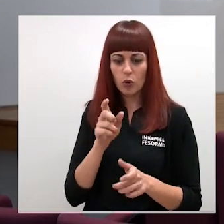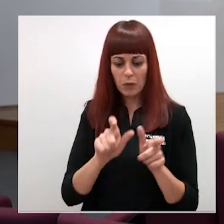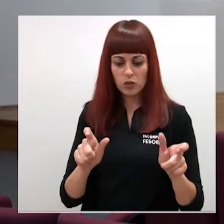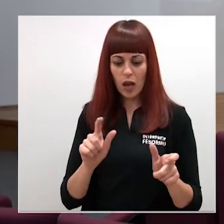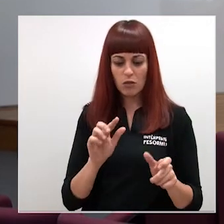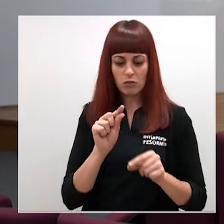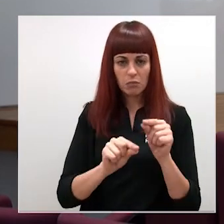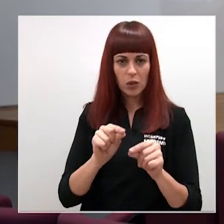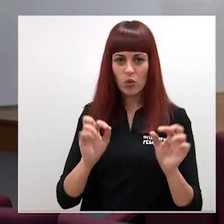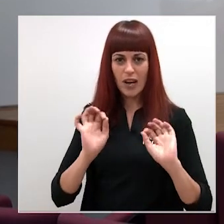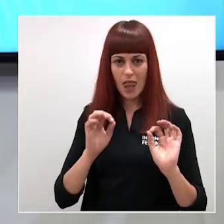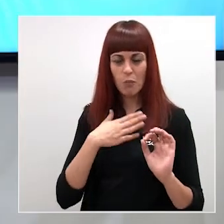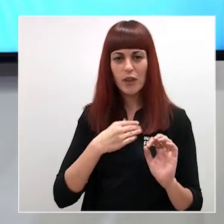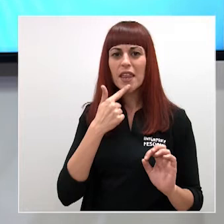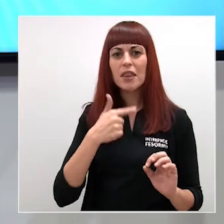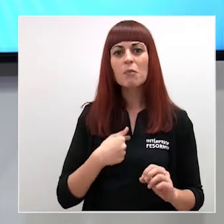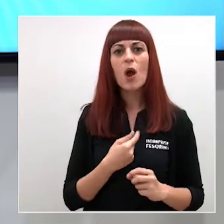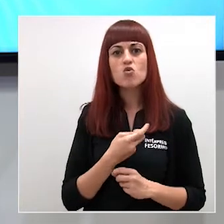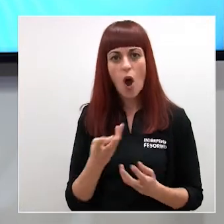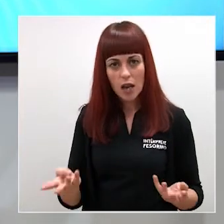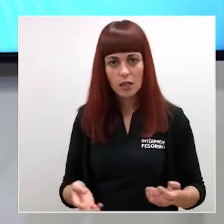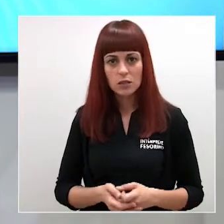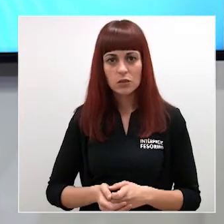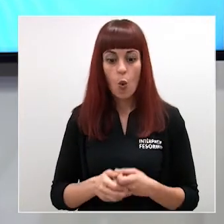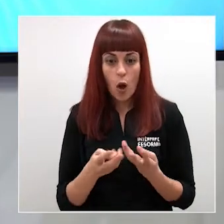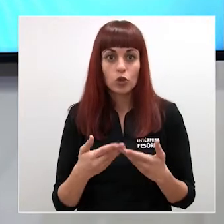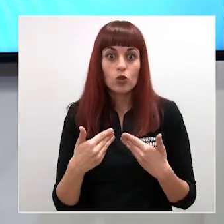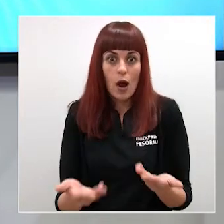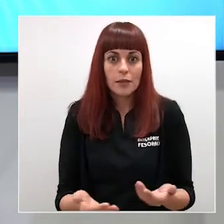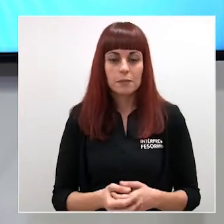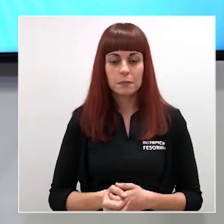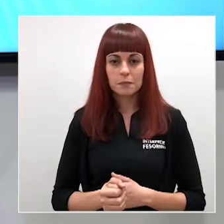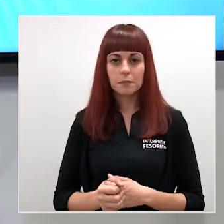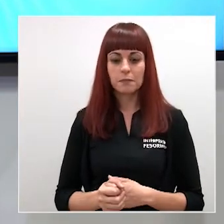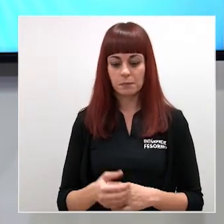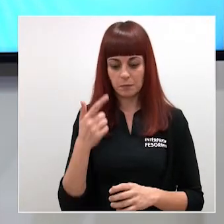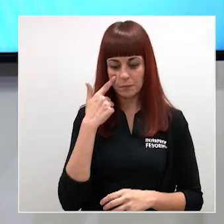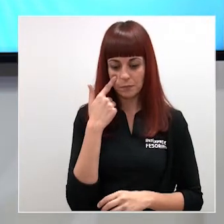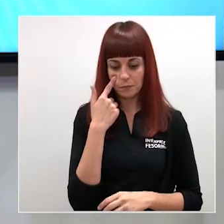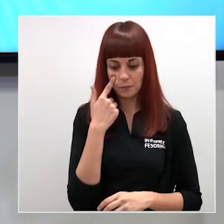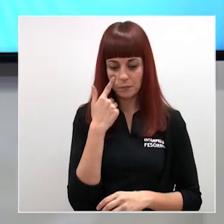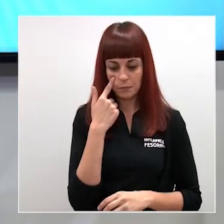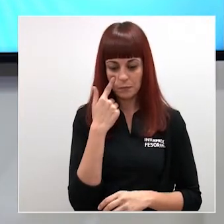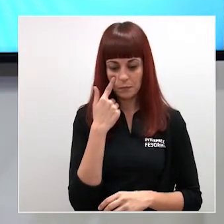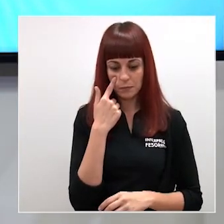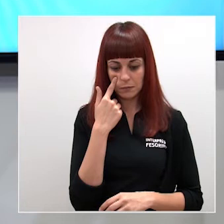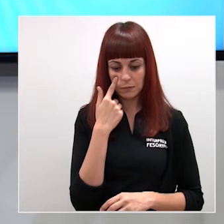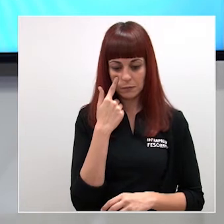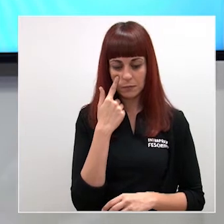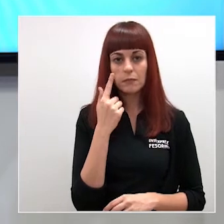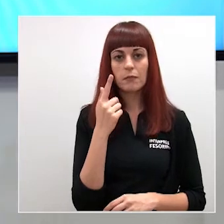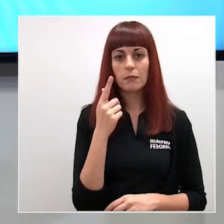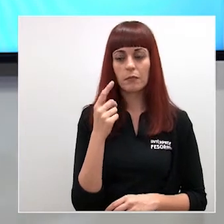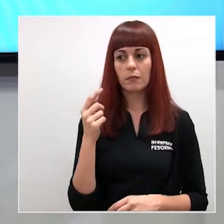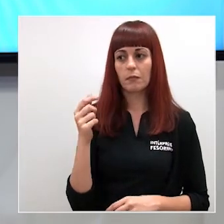¿podría decir cuál o cuáles son? bueno está publicado en el estudio que en la memoria que hace cada tres veces a la